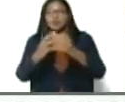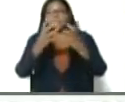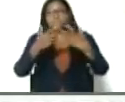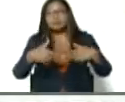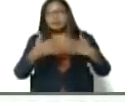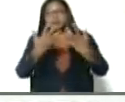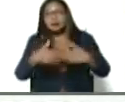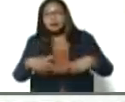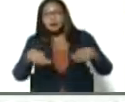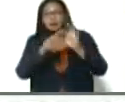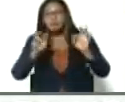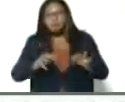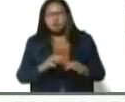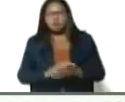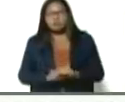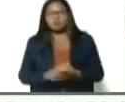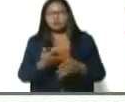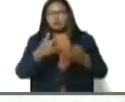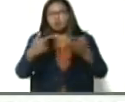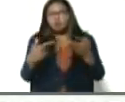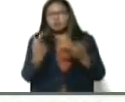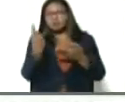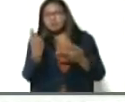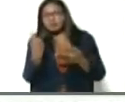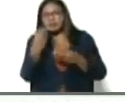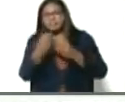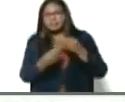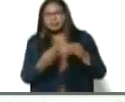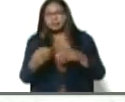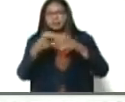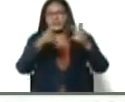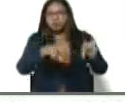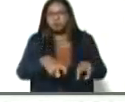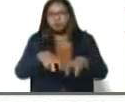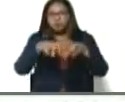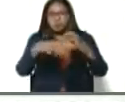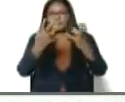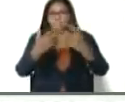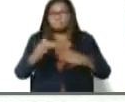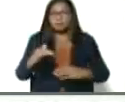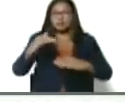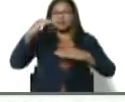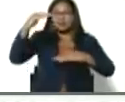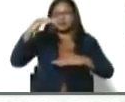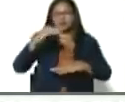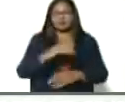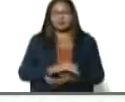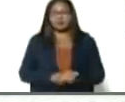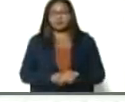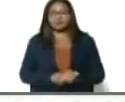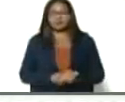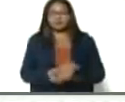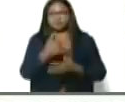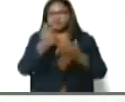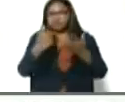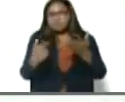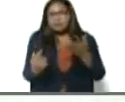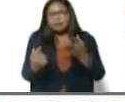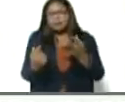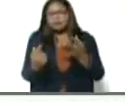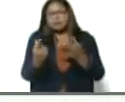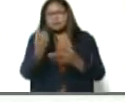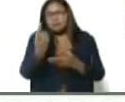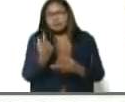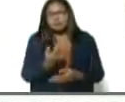prementos agrícolas como tractores, cosechadoras, rastras, tolvas, embradoras, abonadoras,